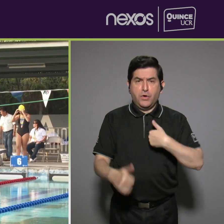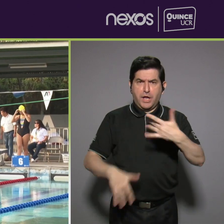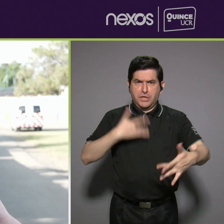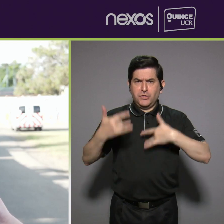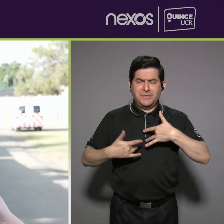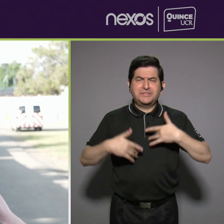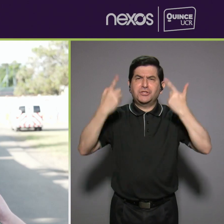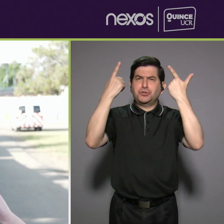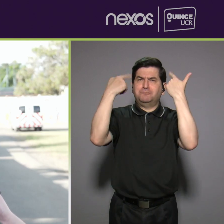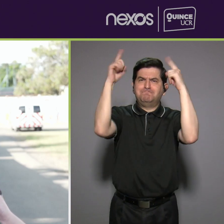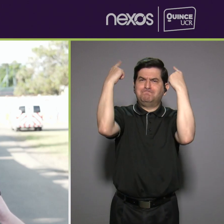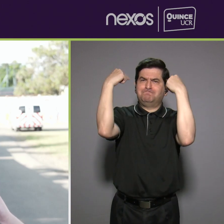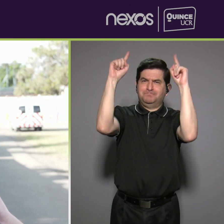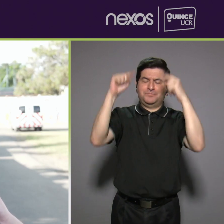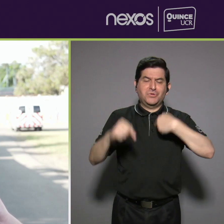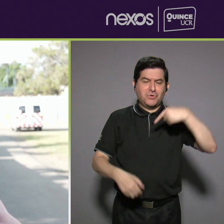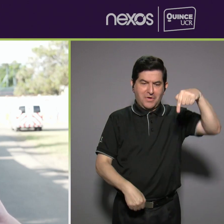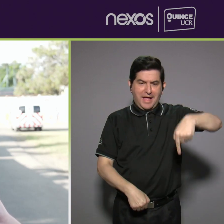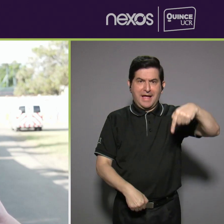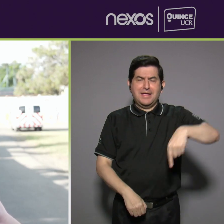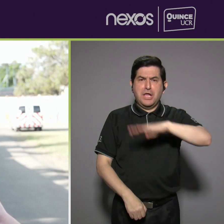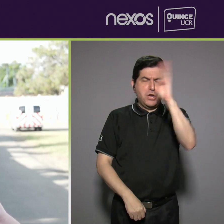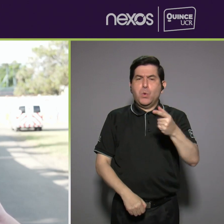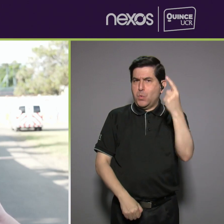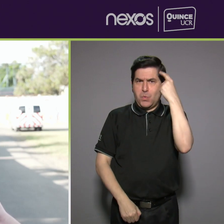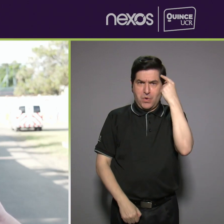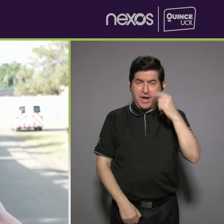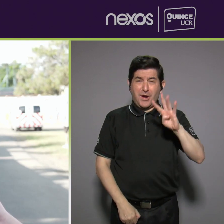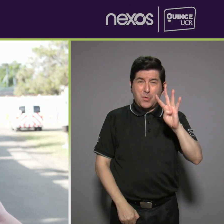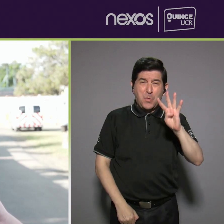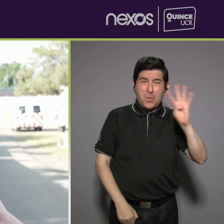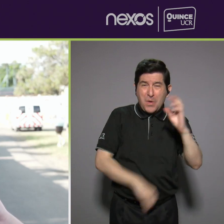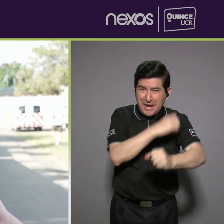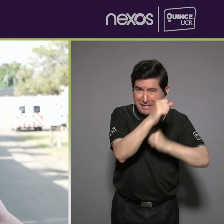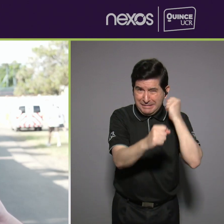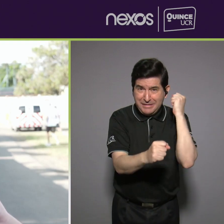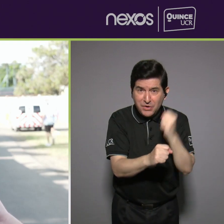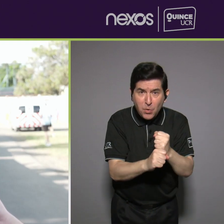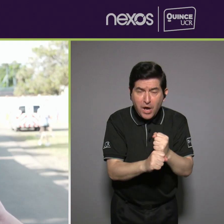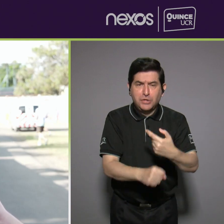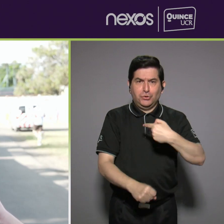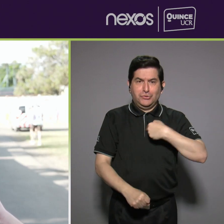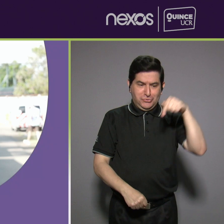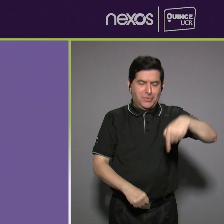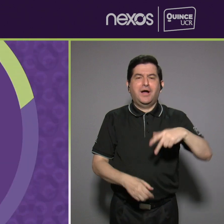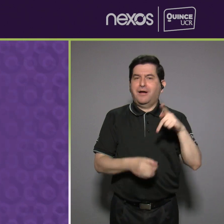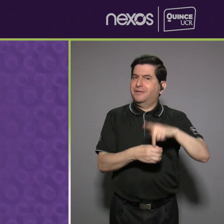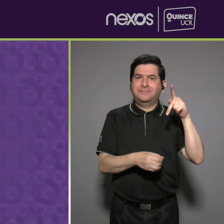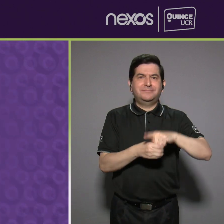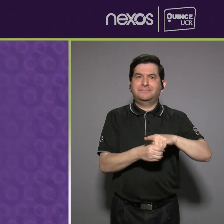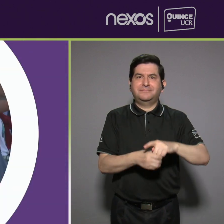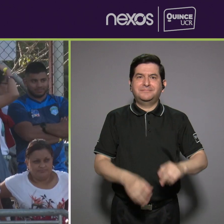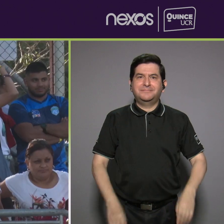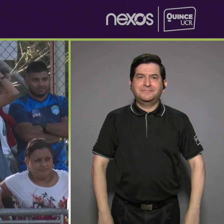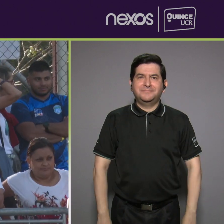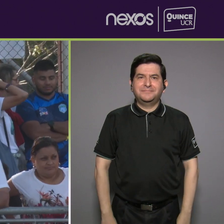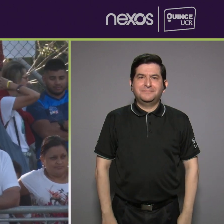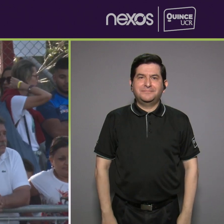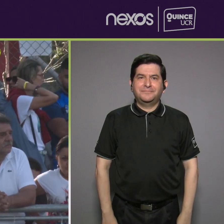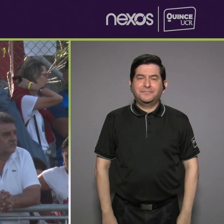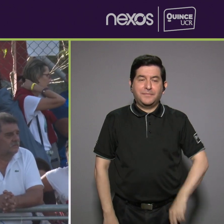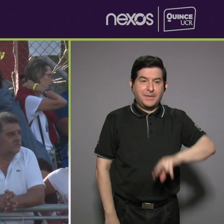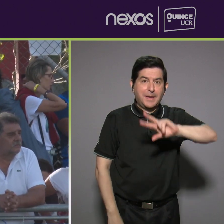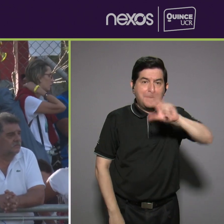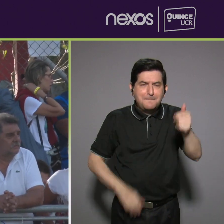realizada de ver que estoy aquí. Nunca pensé que a mis 44 años iba a estar aquí. En la